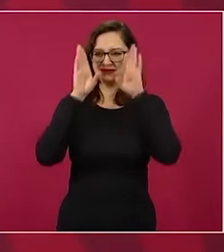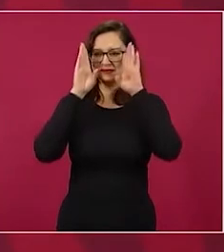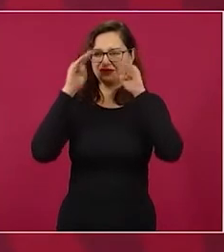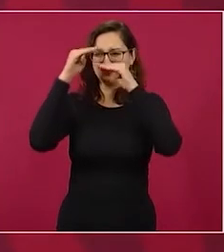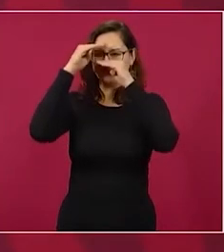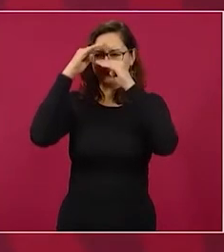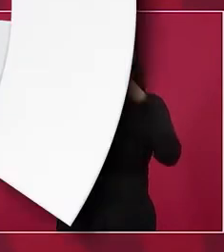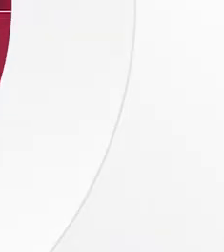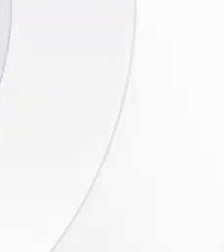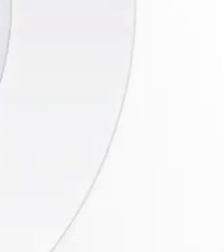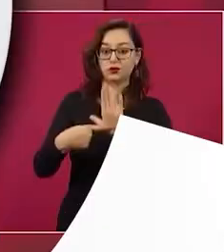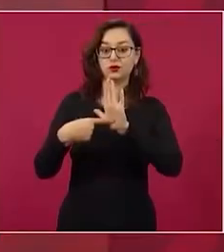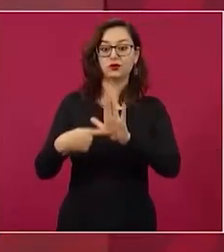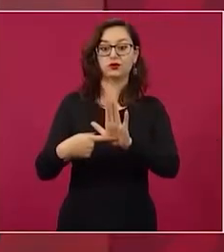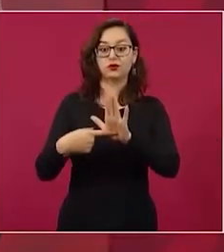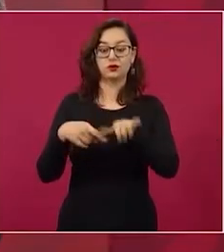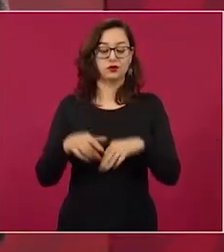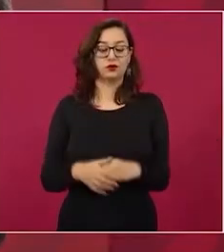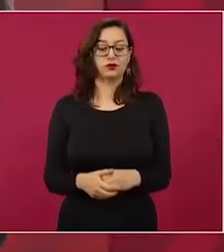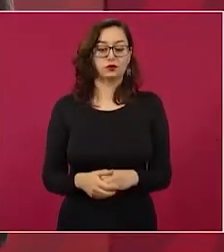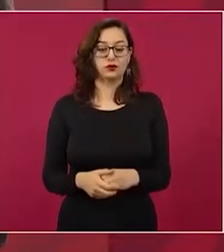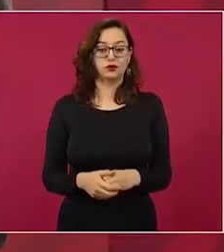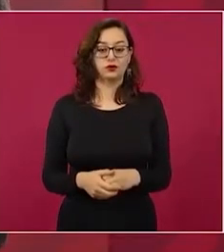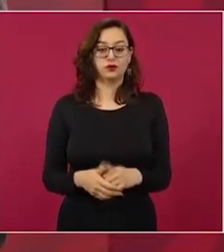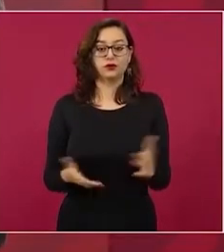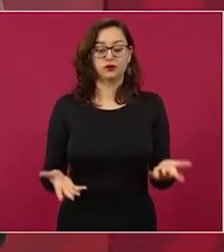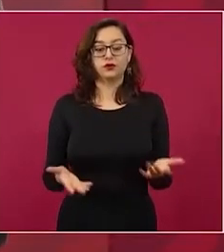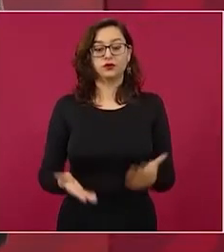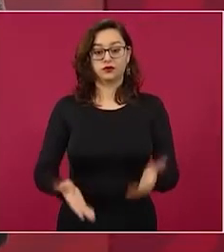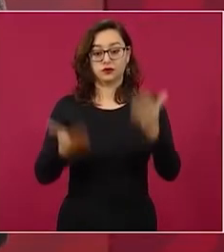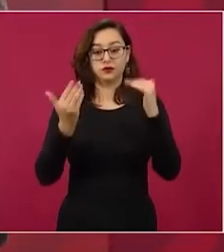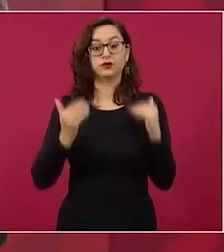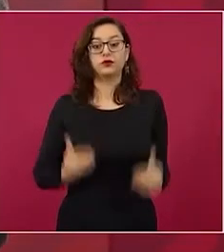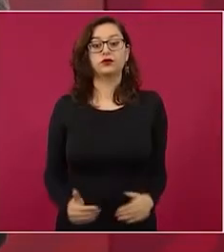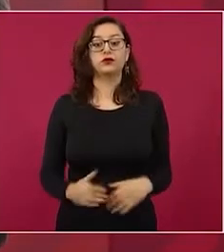el tema del litio